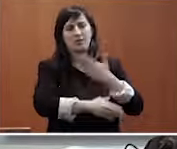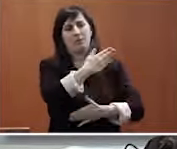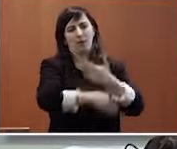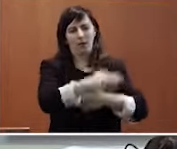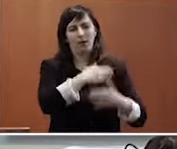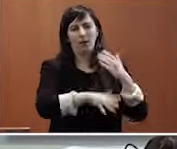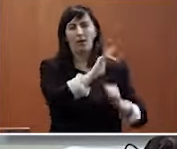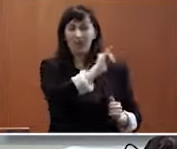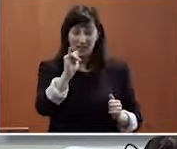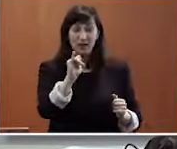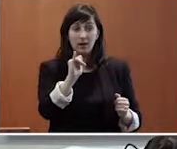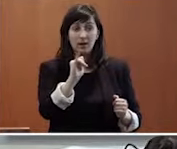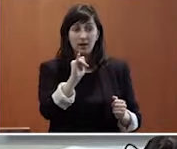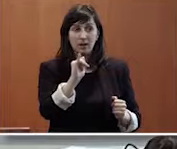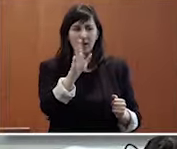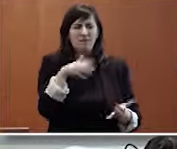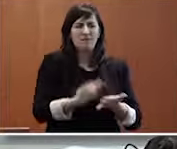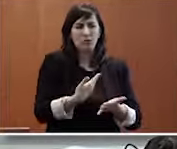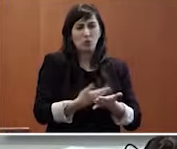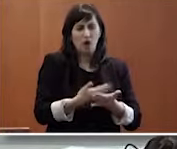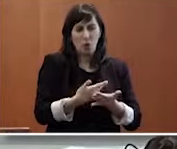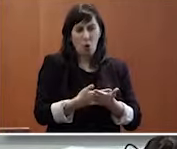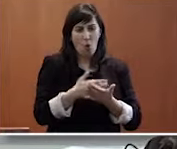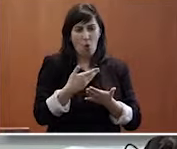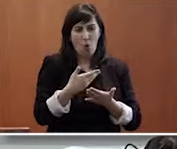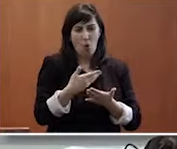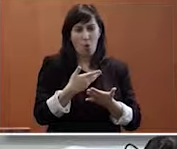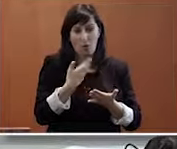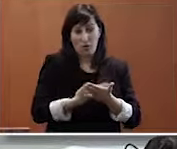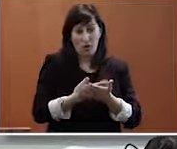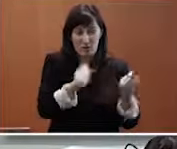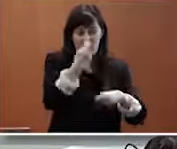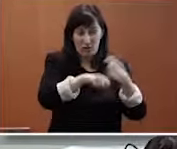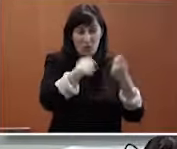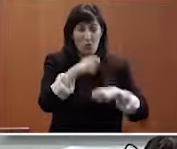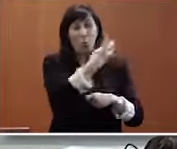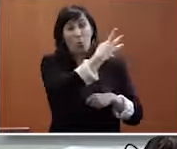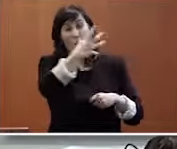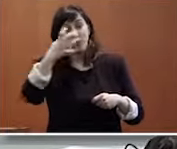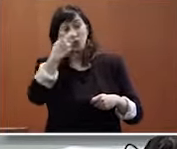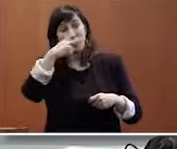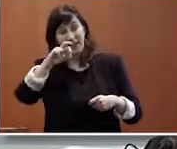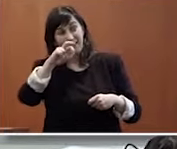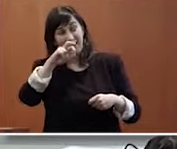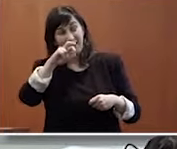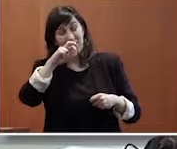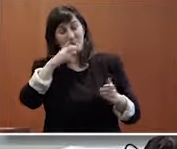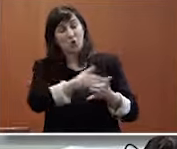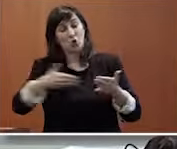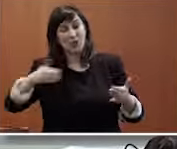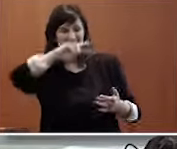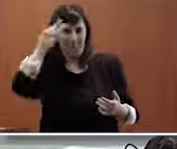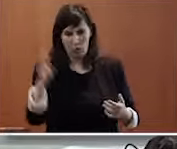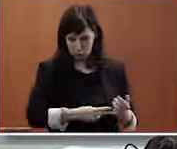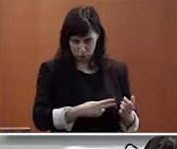e que ten unha facturación aproximada do entorno dos 420 millóns de